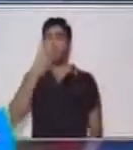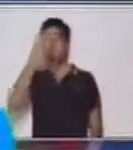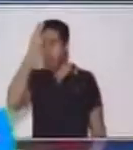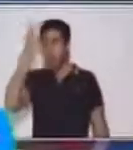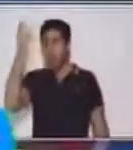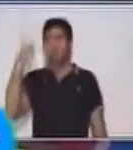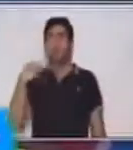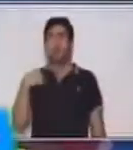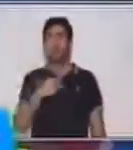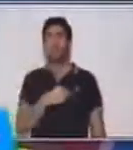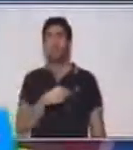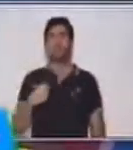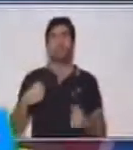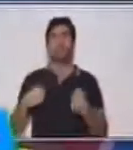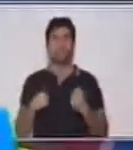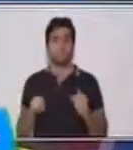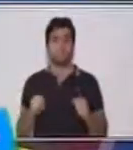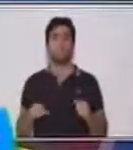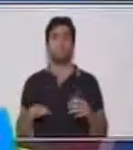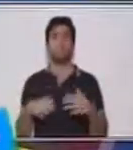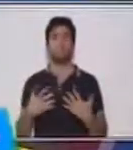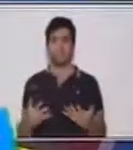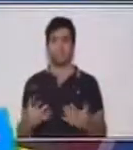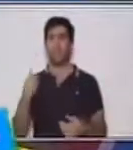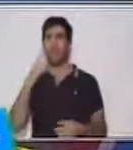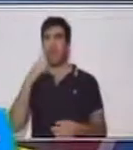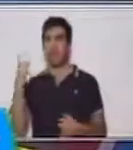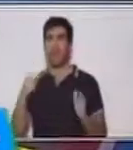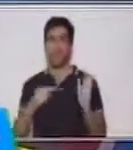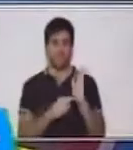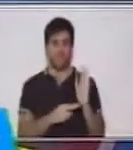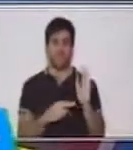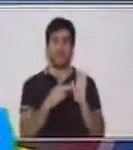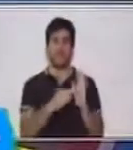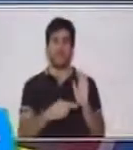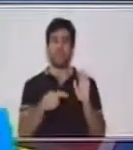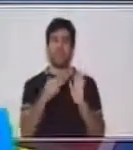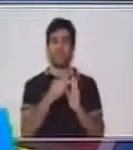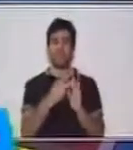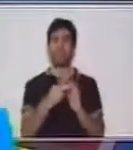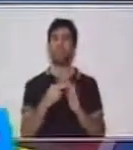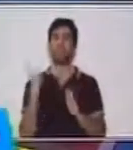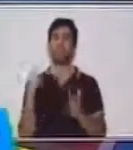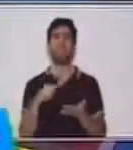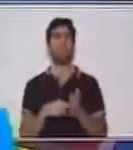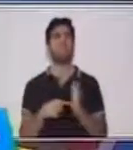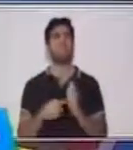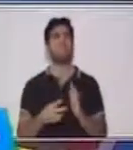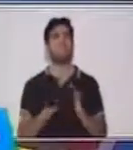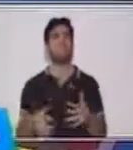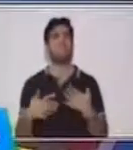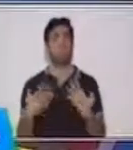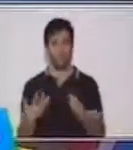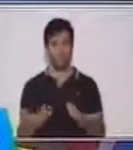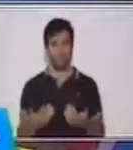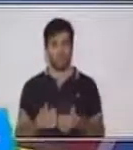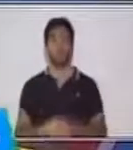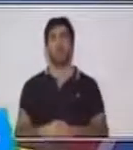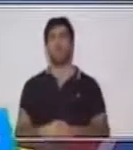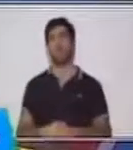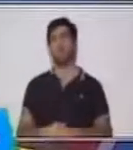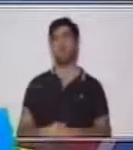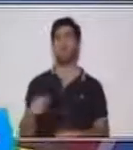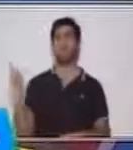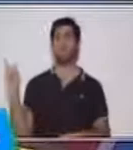tenemos los niveles. ¿Qué son los niveles? Hay varios niveles, hay hasta cinco niveles,